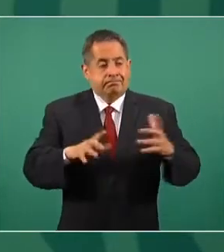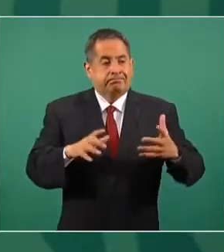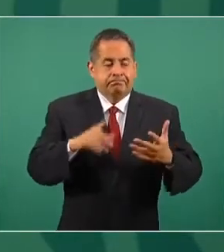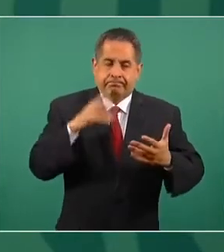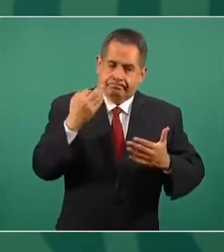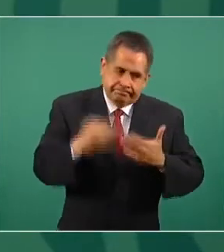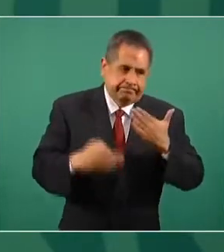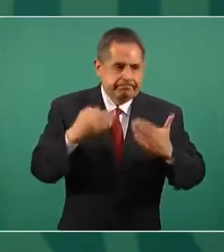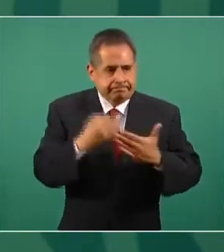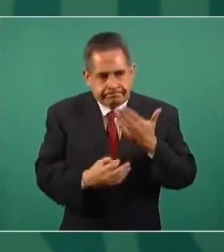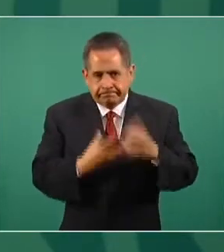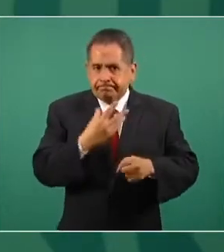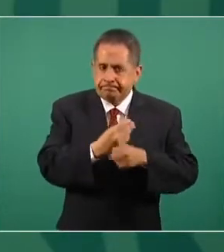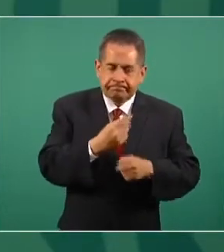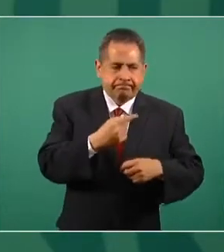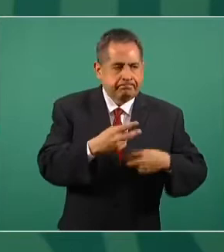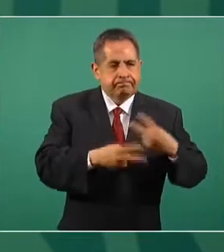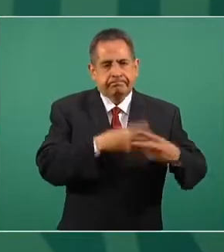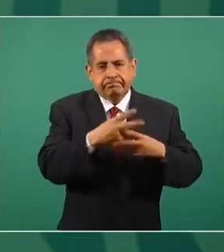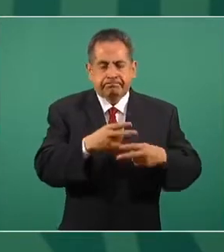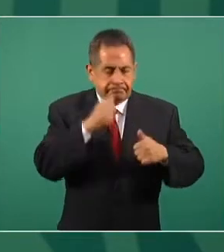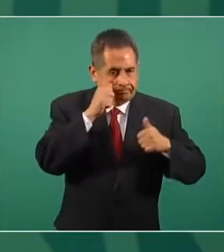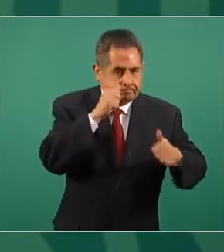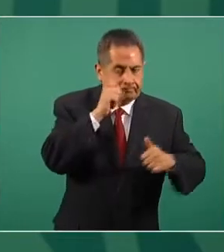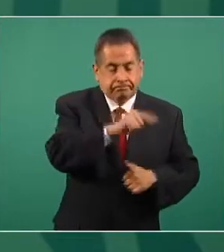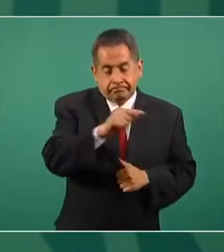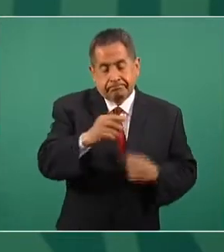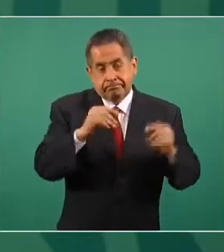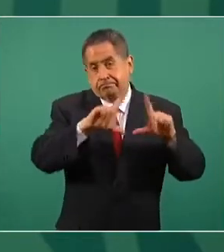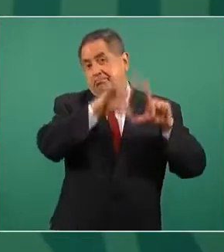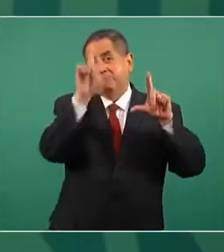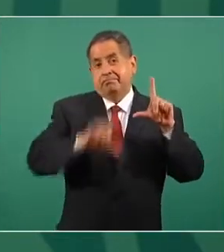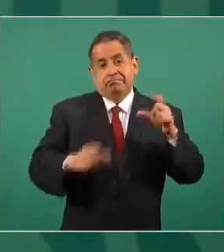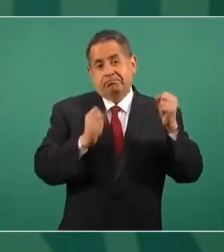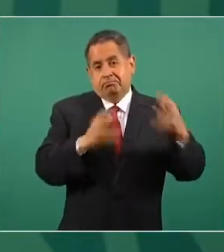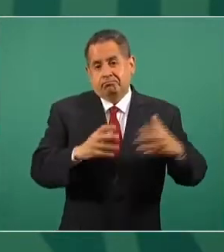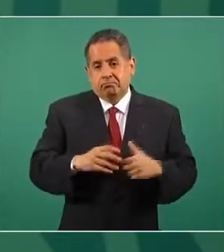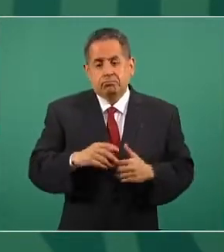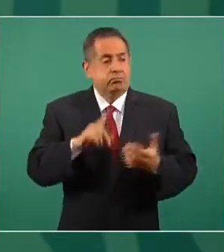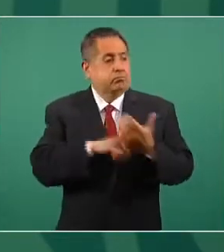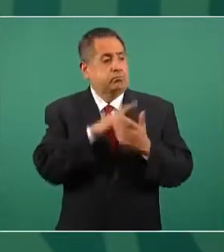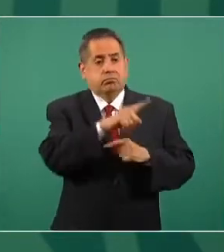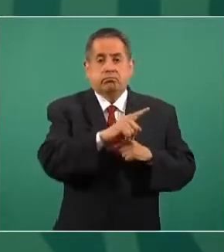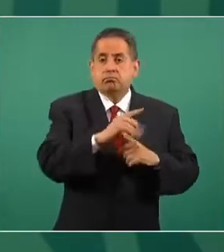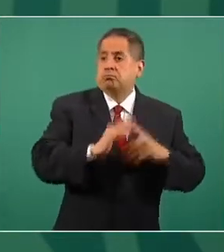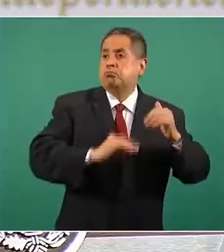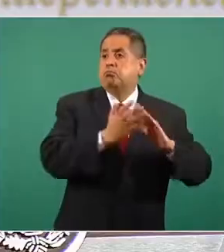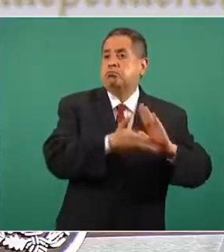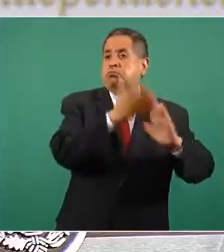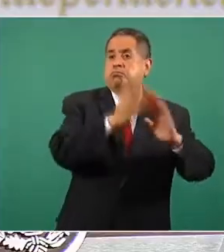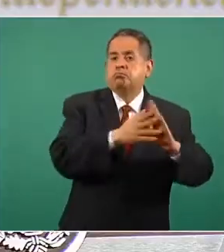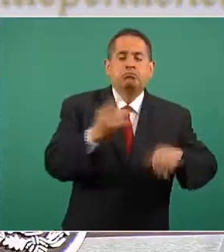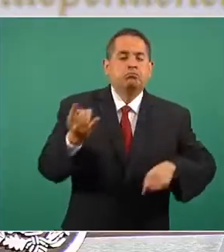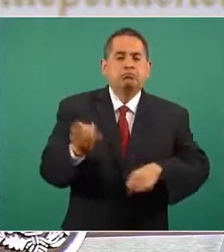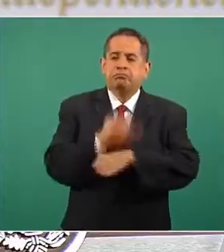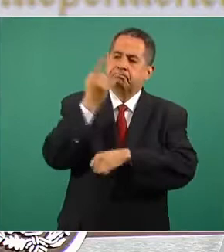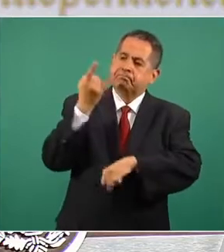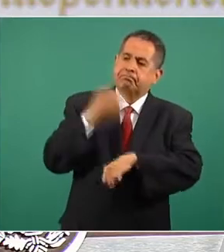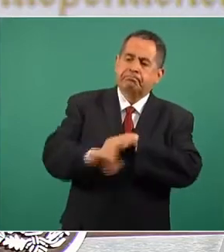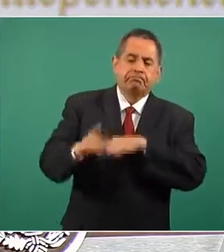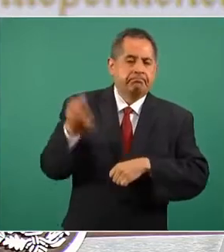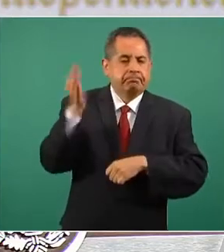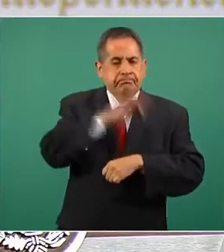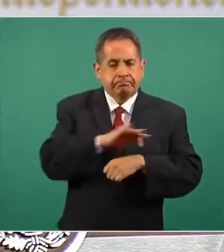asuntos que se están atendiendo en todo el país. Hay muchos casos de constructoras que defraudaron a la